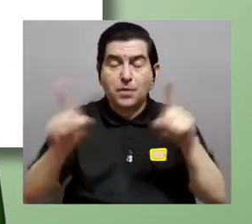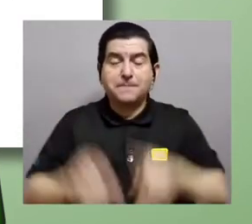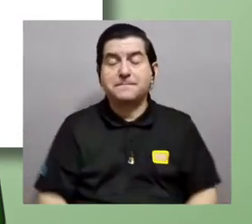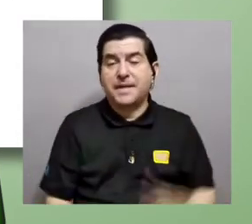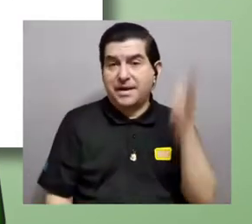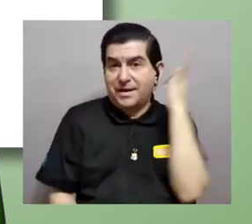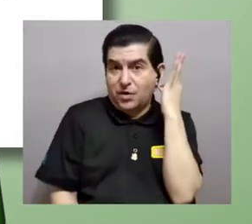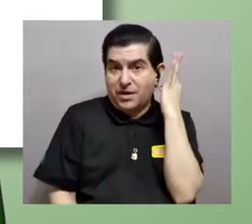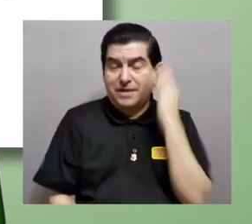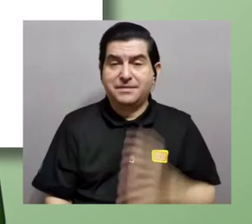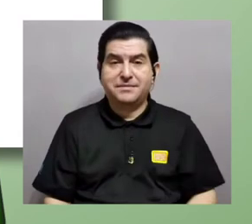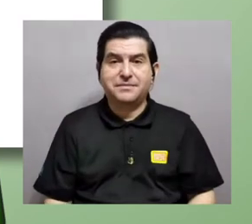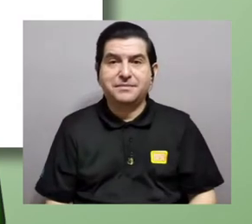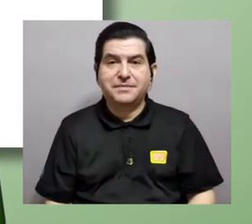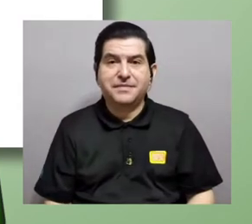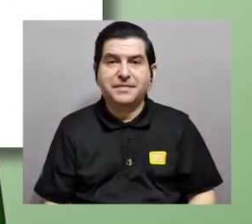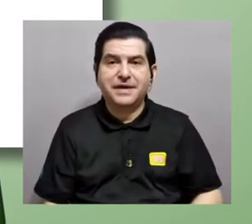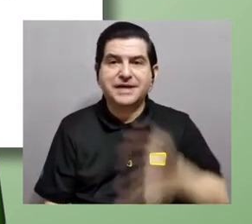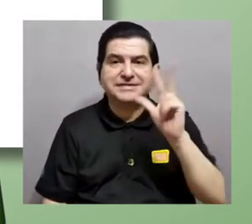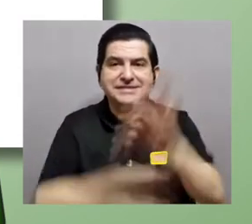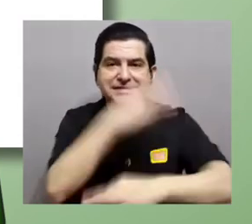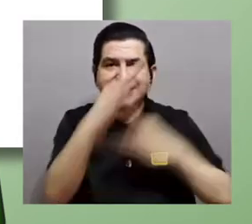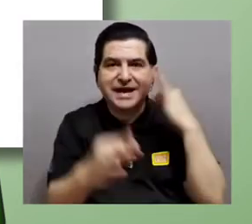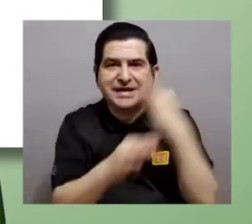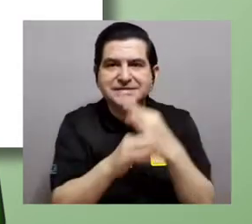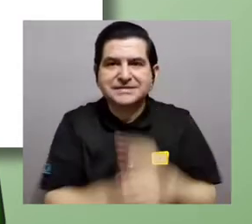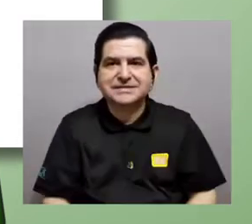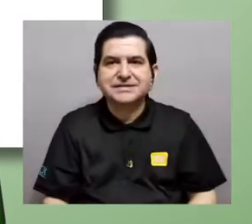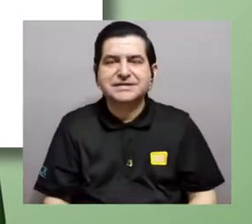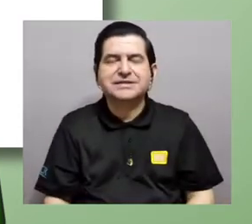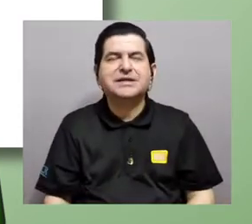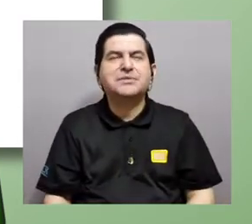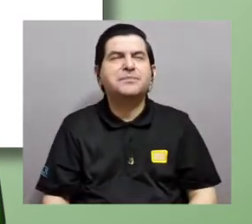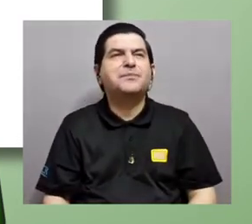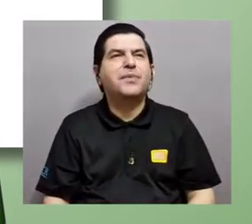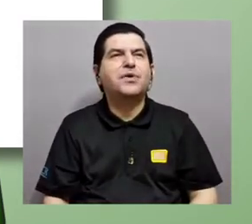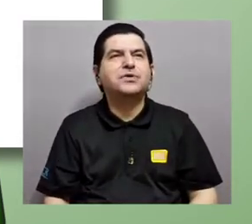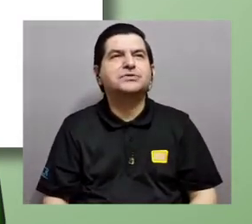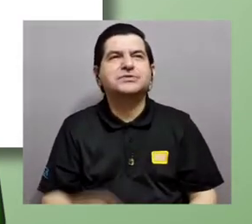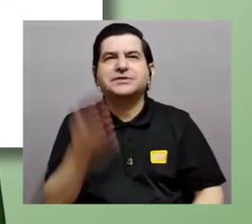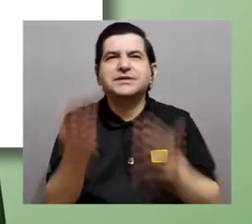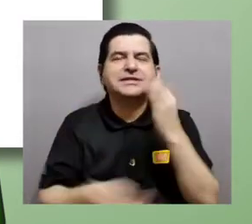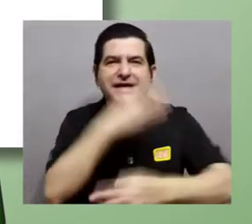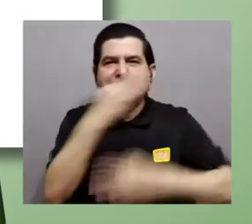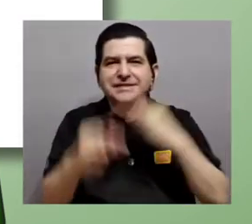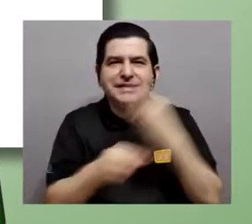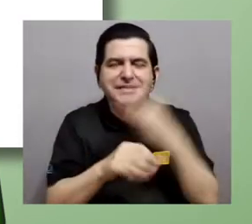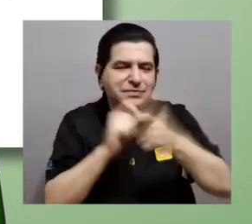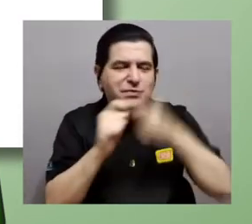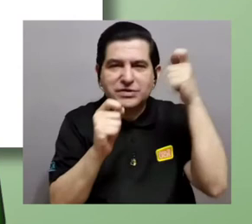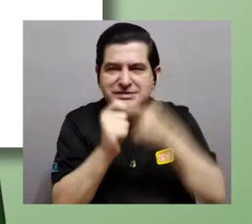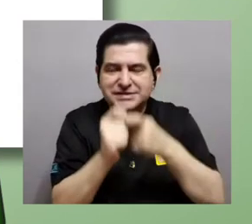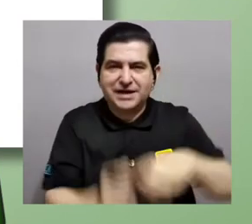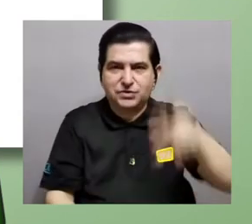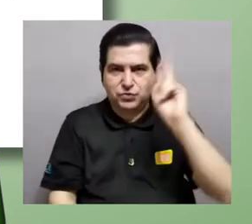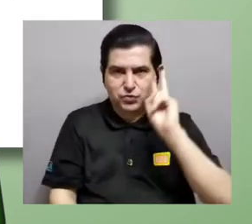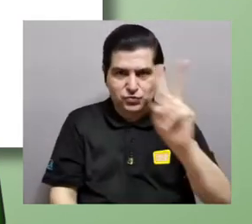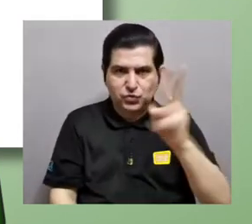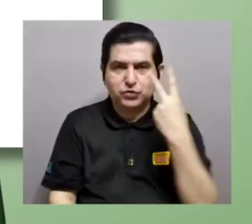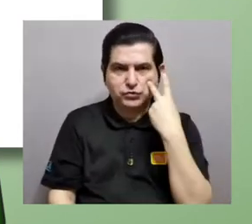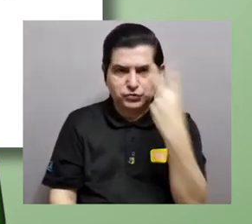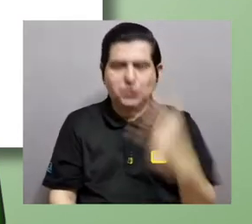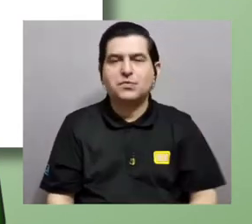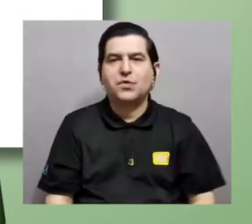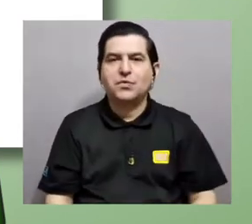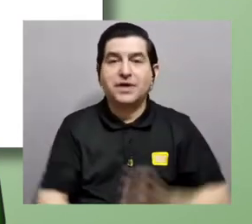existen en tres tipos discretos y genéticamente determinados. Dos de ellos, como ven acá, son